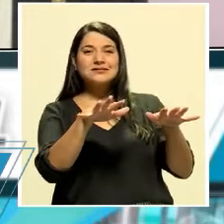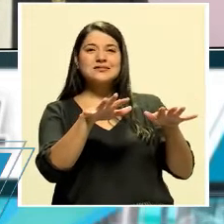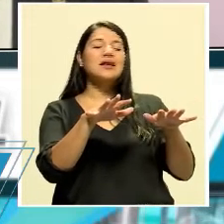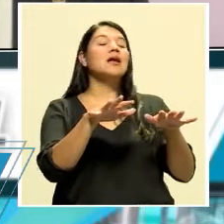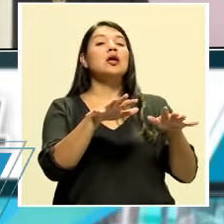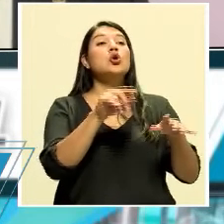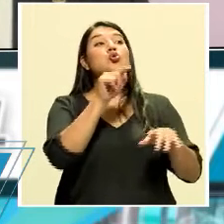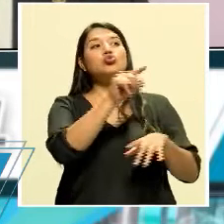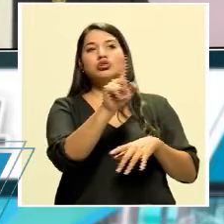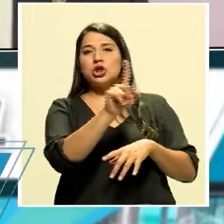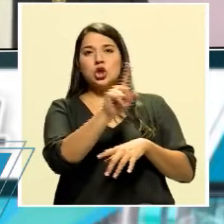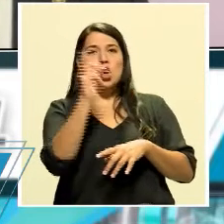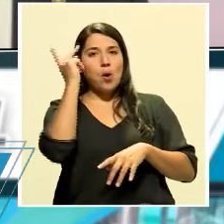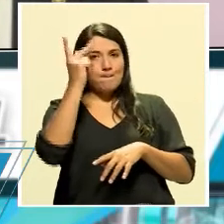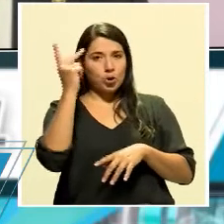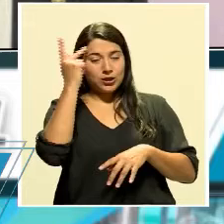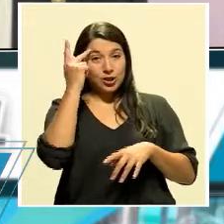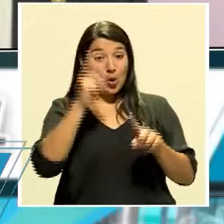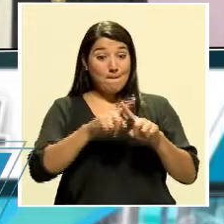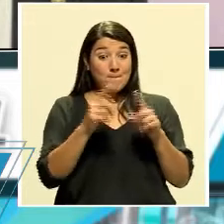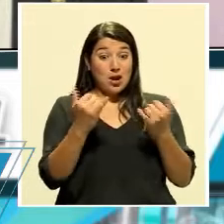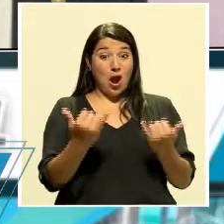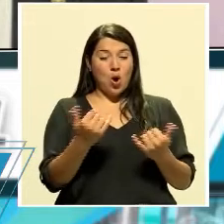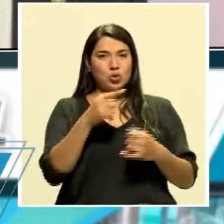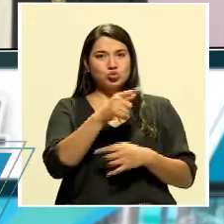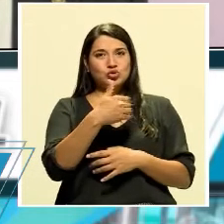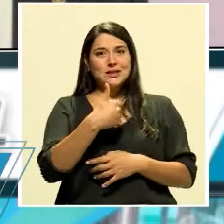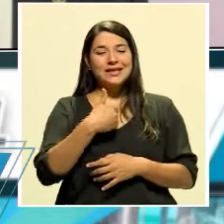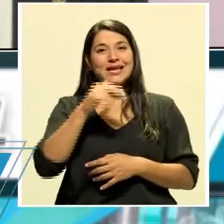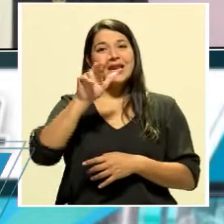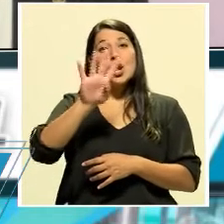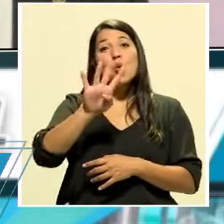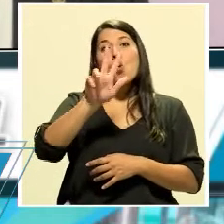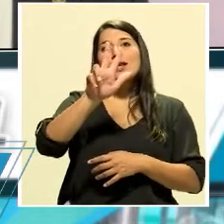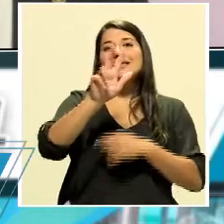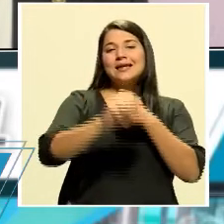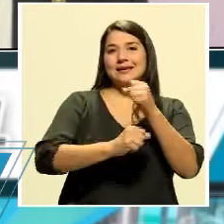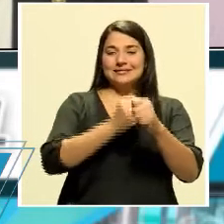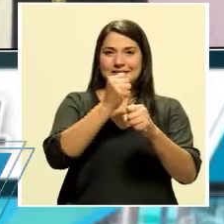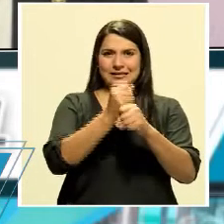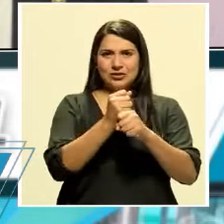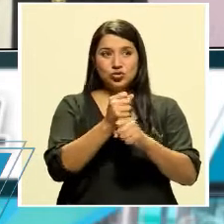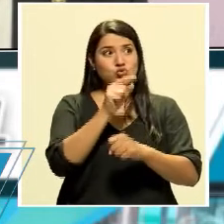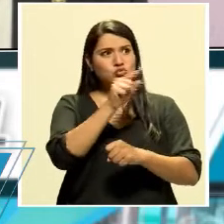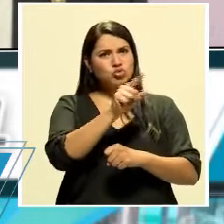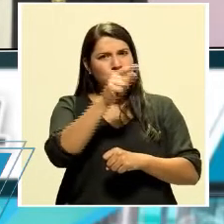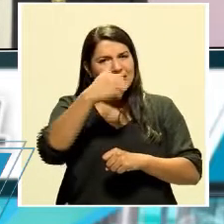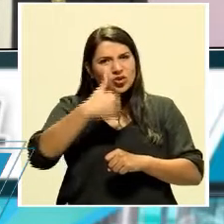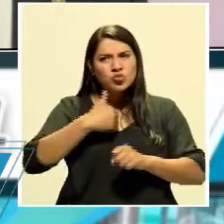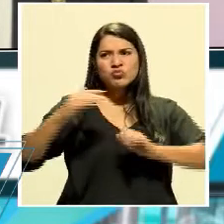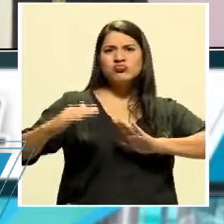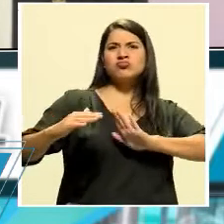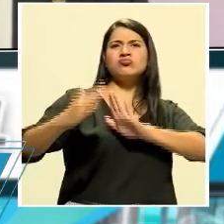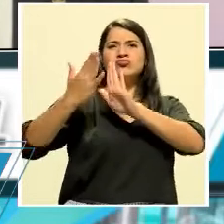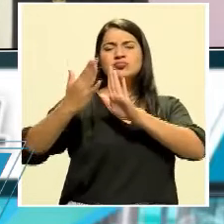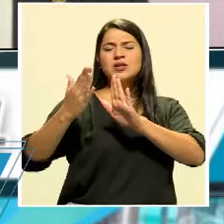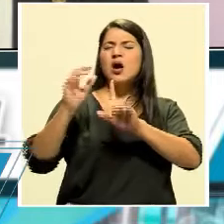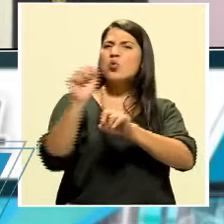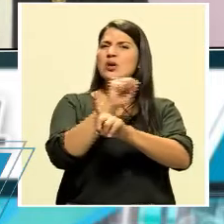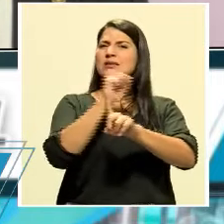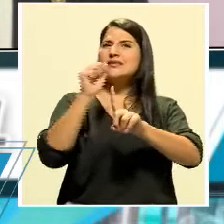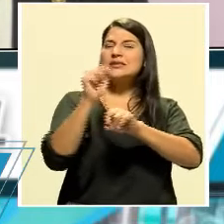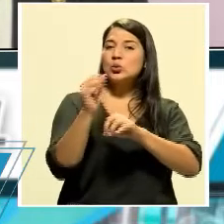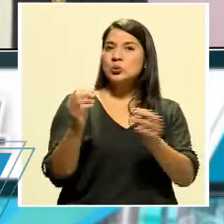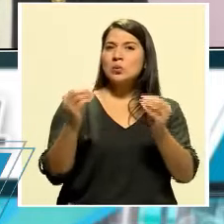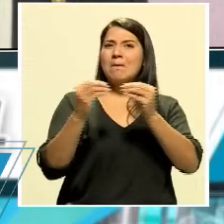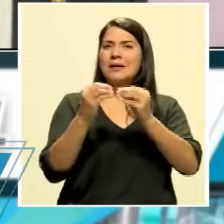pronto, a los 43 años, le tocó poner literalmente la cara a una de las circunstancias